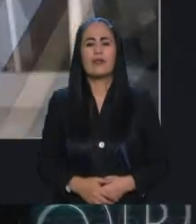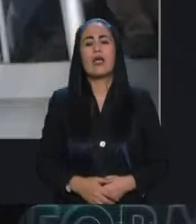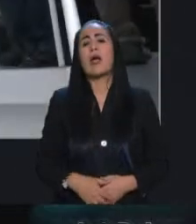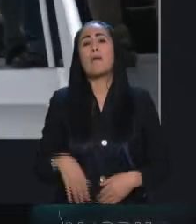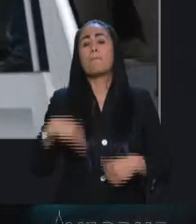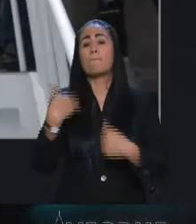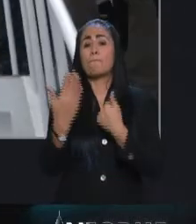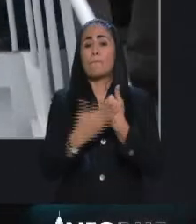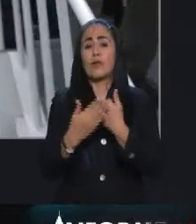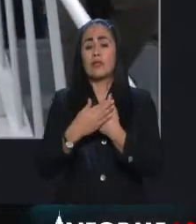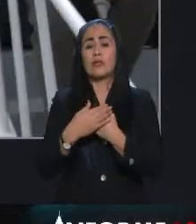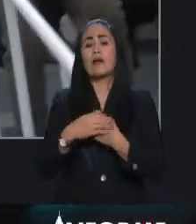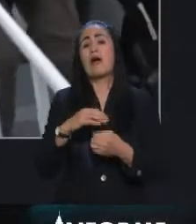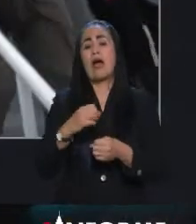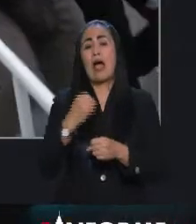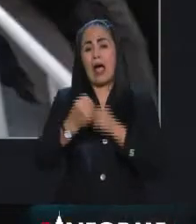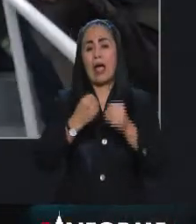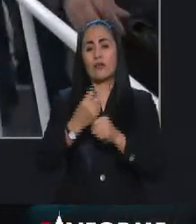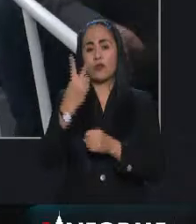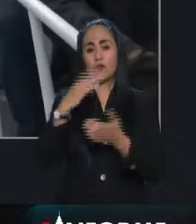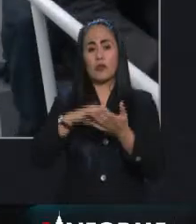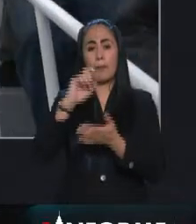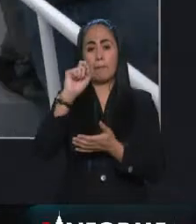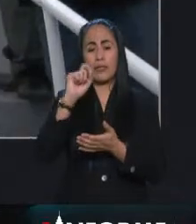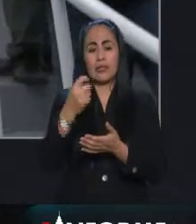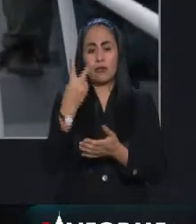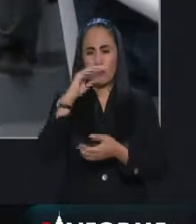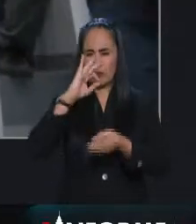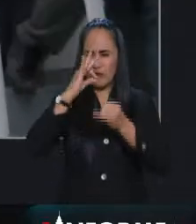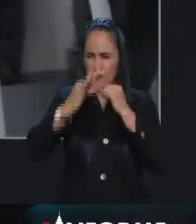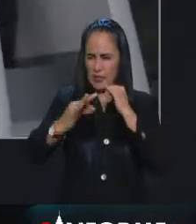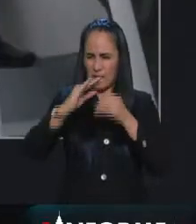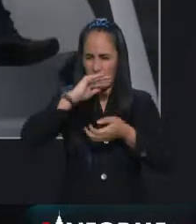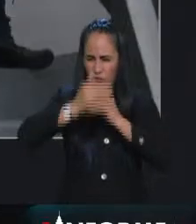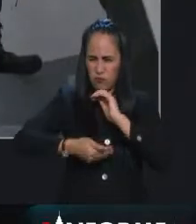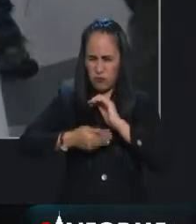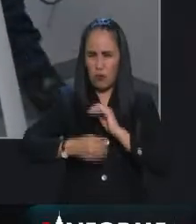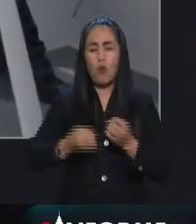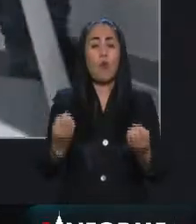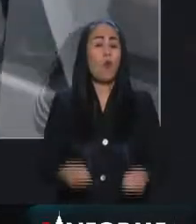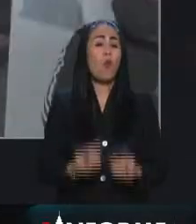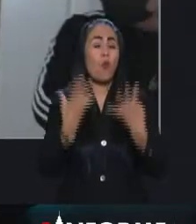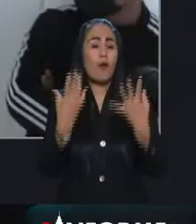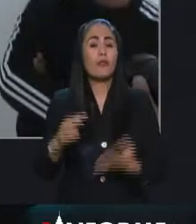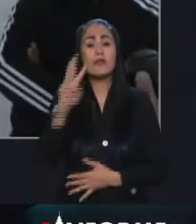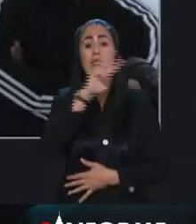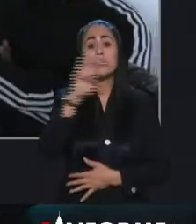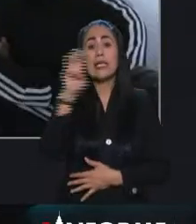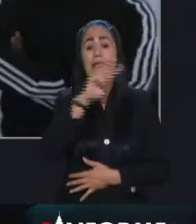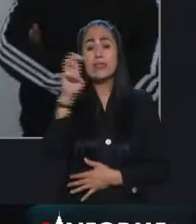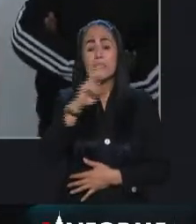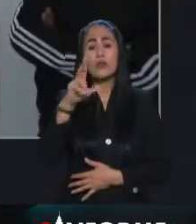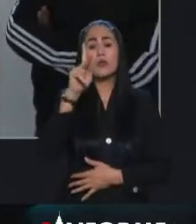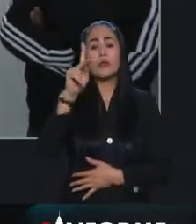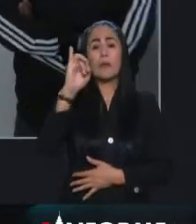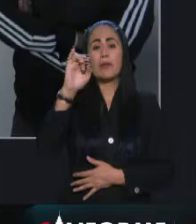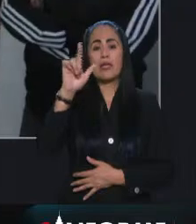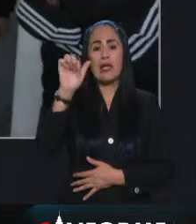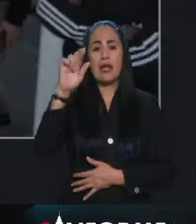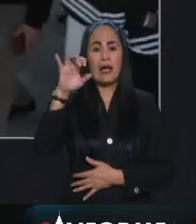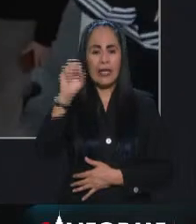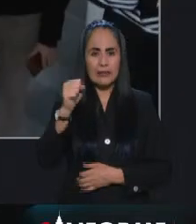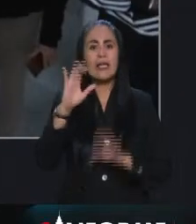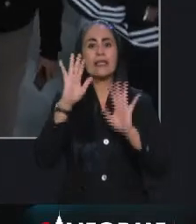año el gobierno de la Ciudad de México logre alcanzar la meta de tener 300 pilares en operación ya que